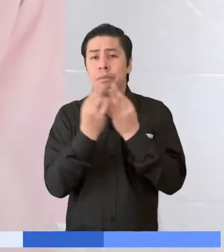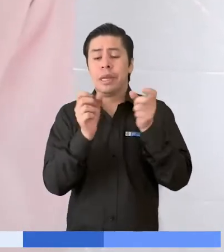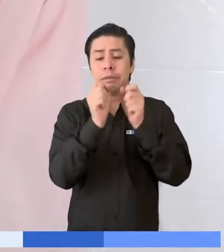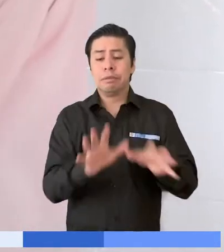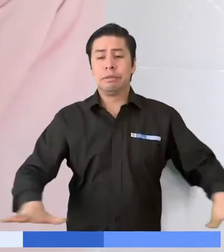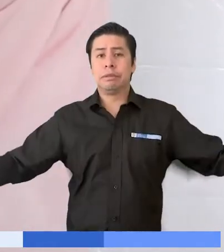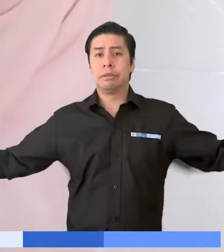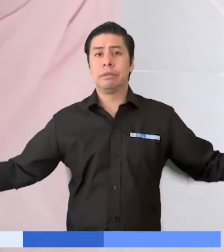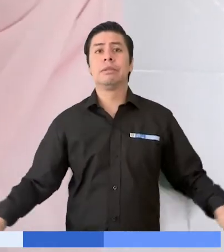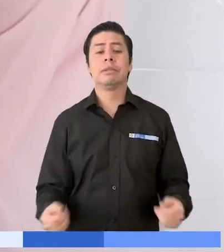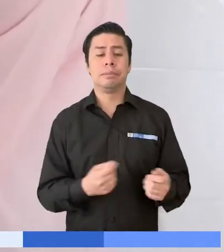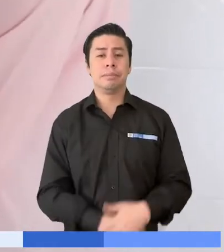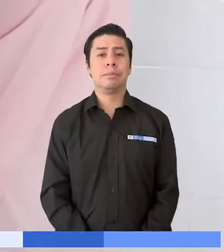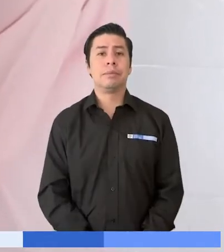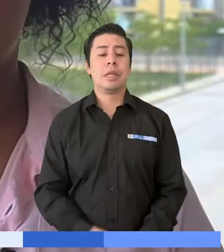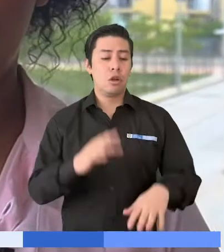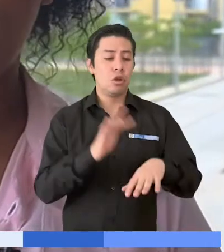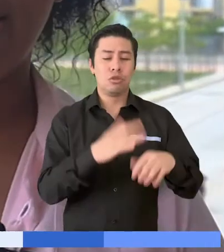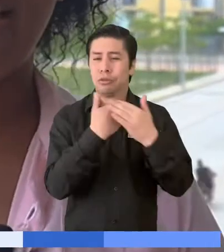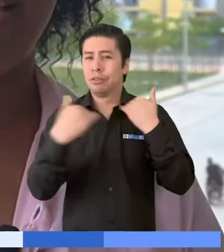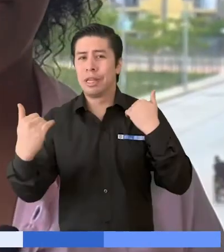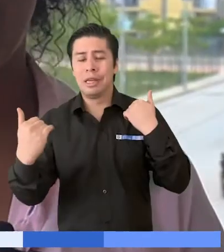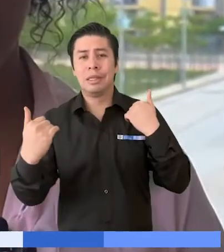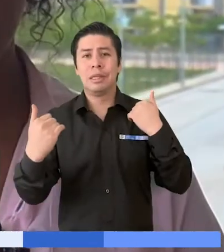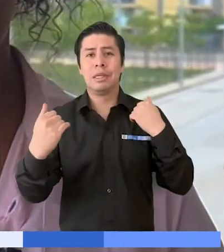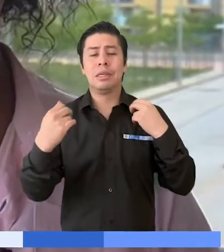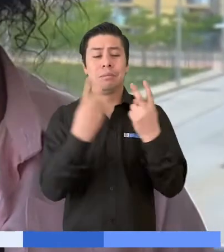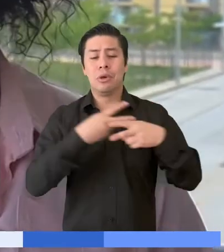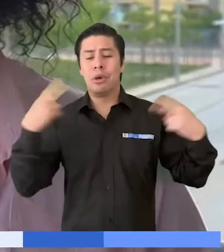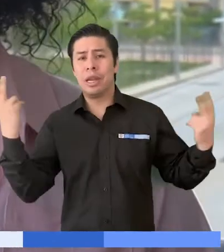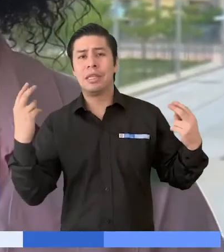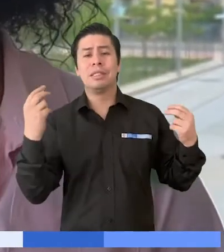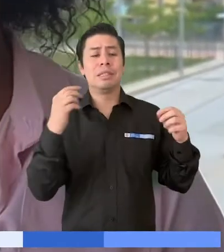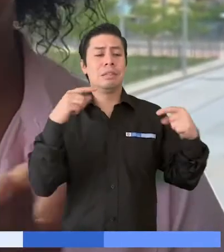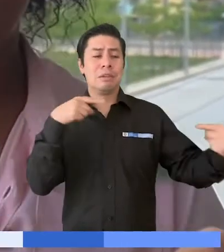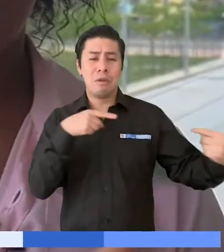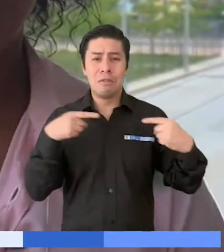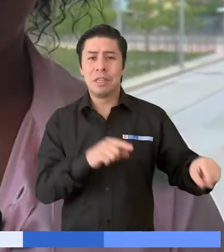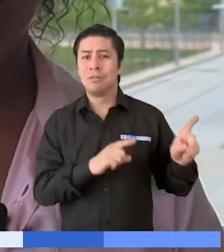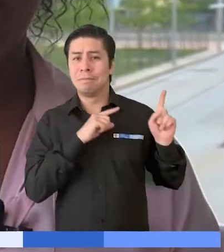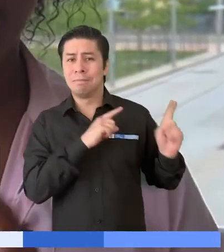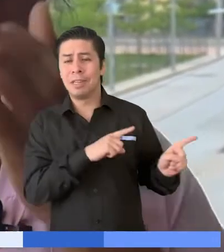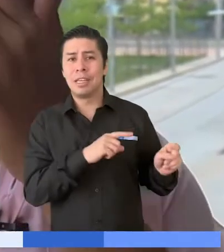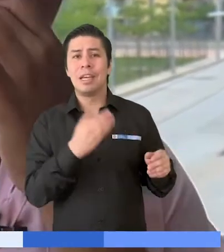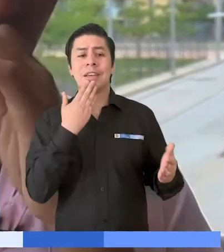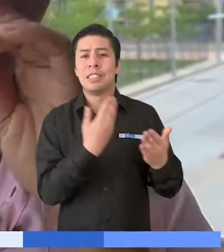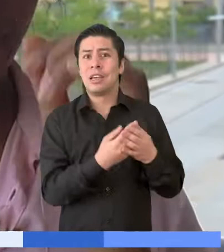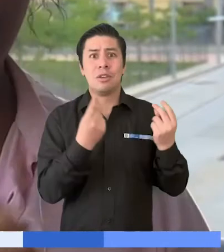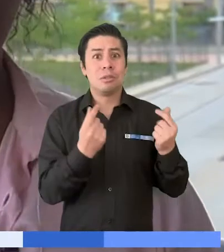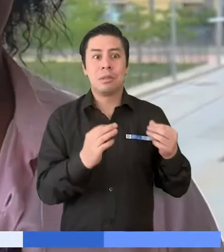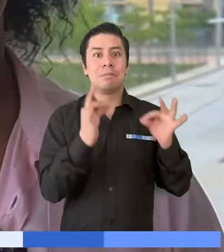cercanos. Tuvimos que salir por razones de violencia, de conflicto. Gracias a Dios pudimos salir a tiempo.